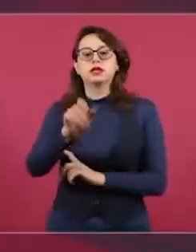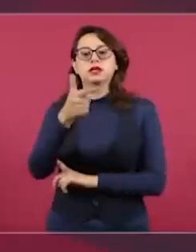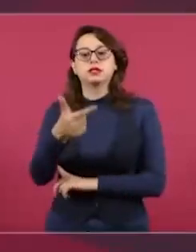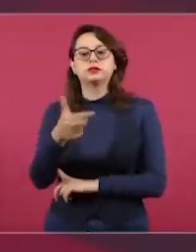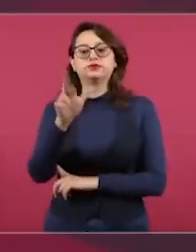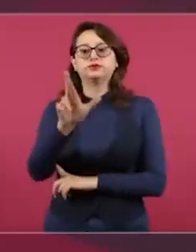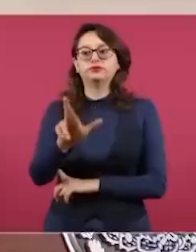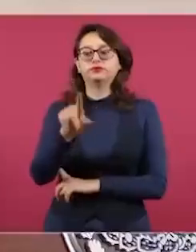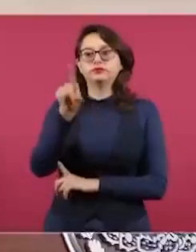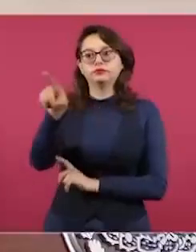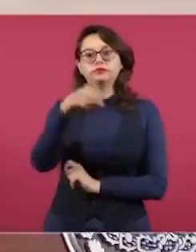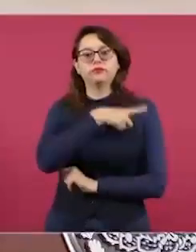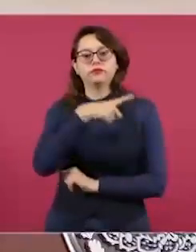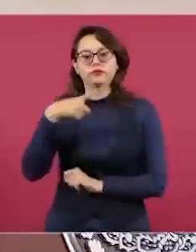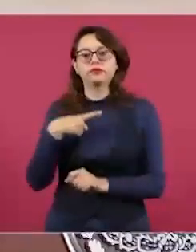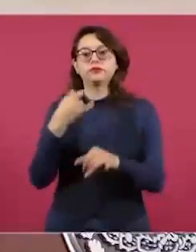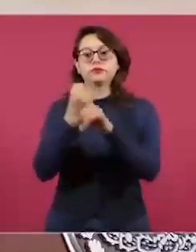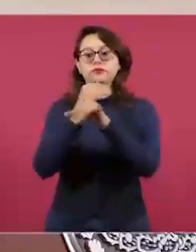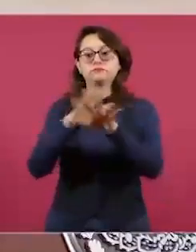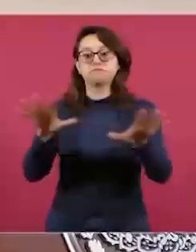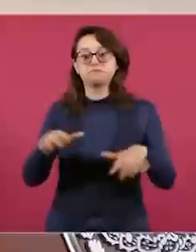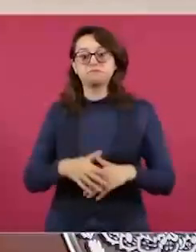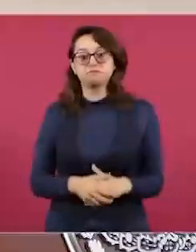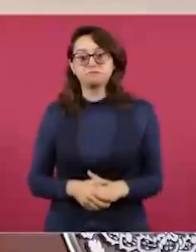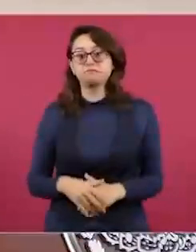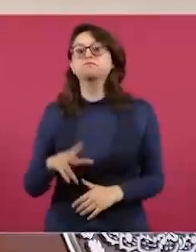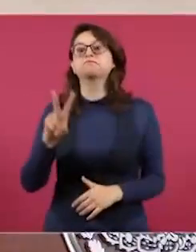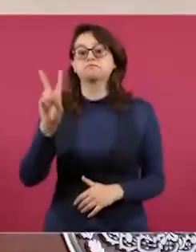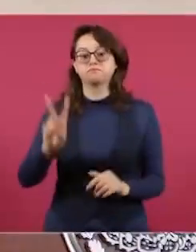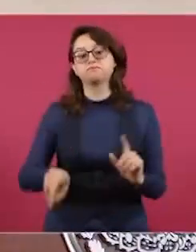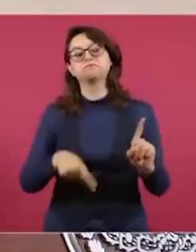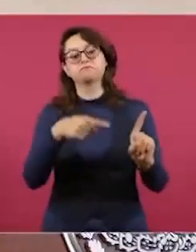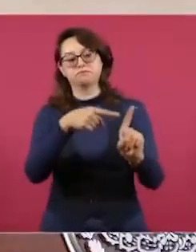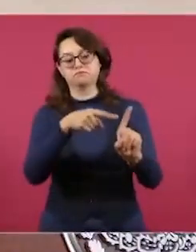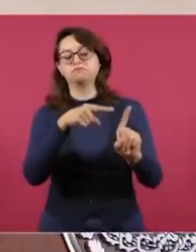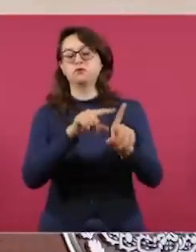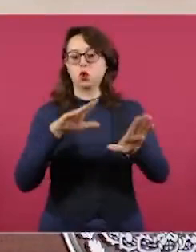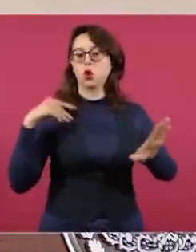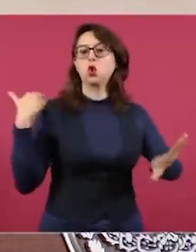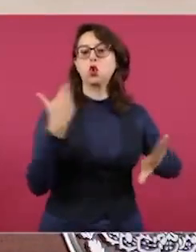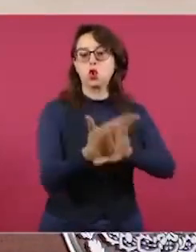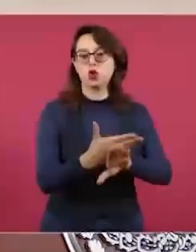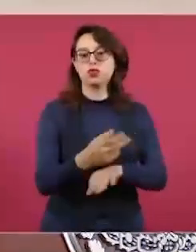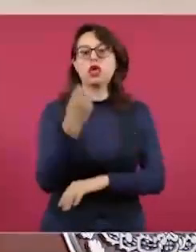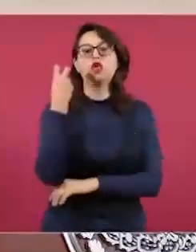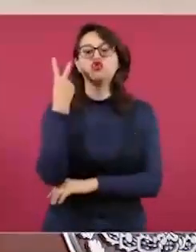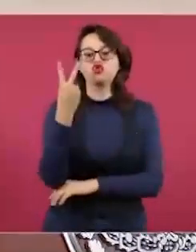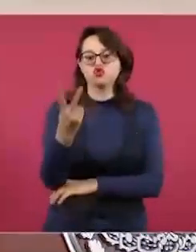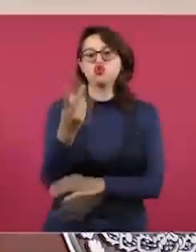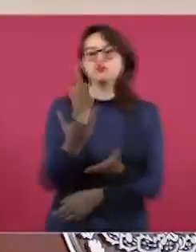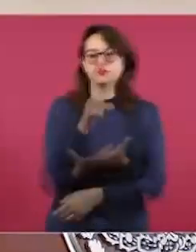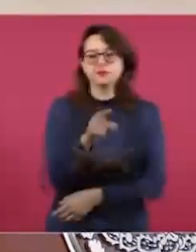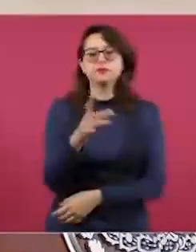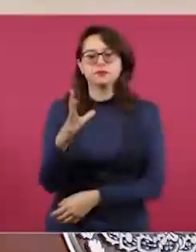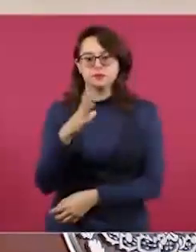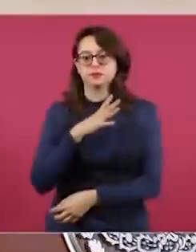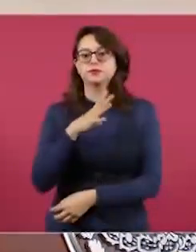Y dieron a conocer que hay dos denuncias en proceso, en el caso del